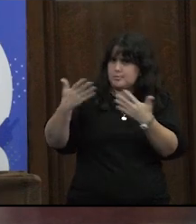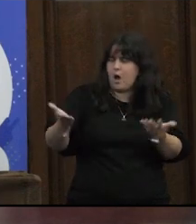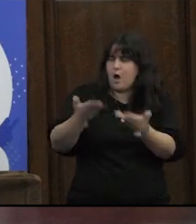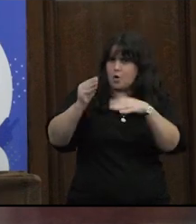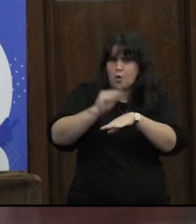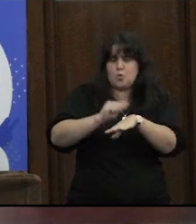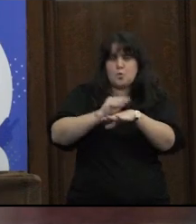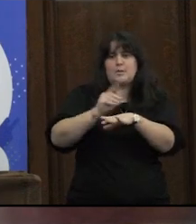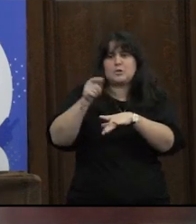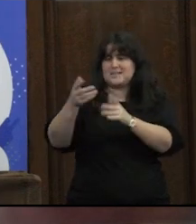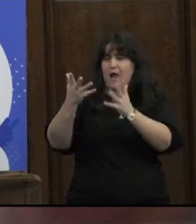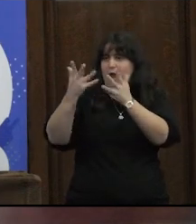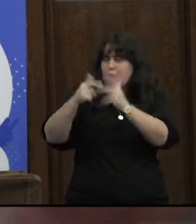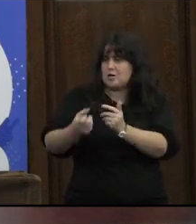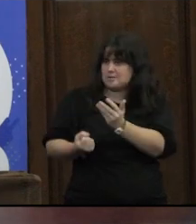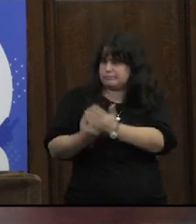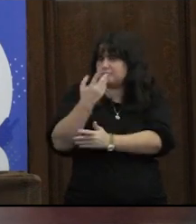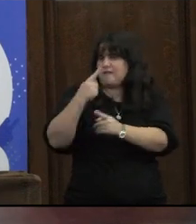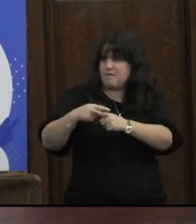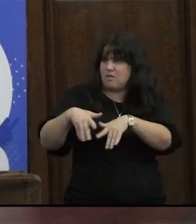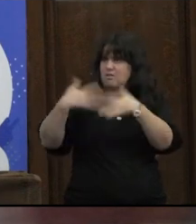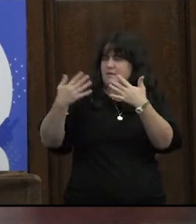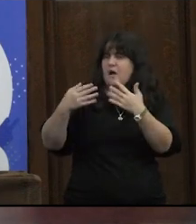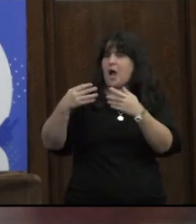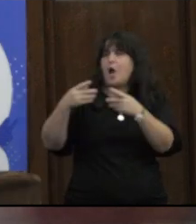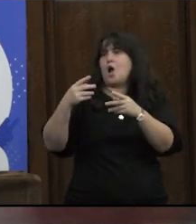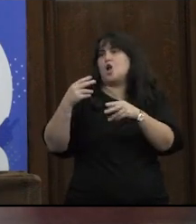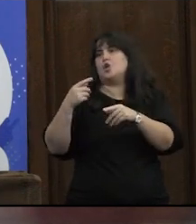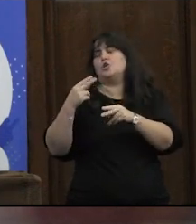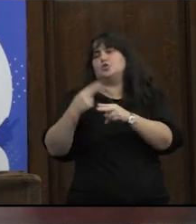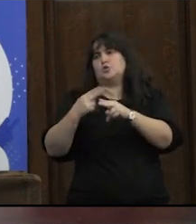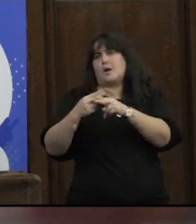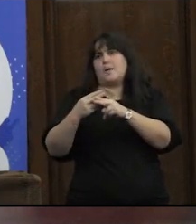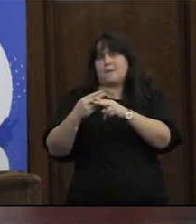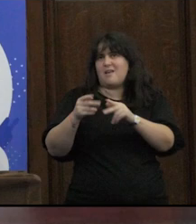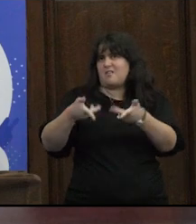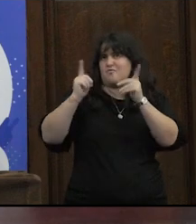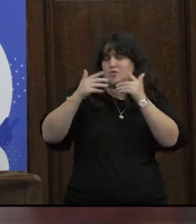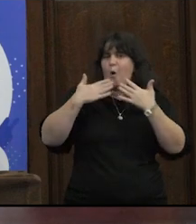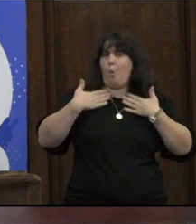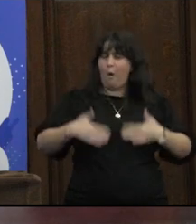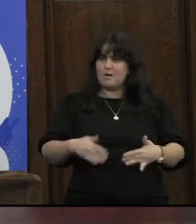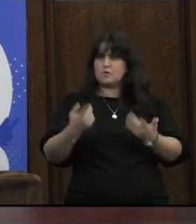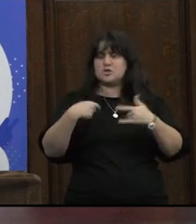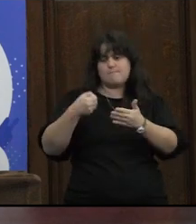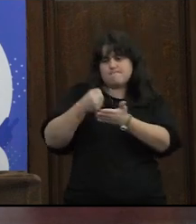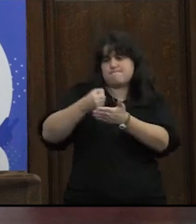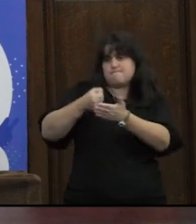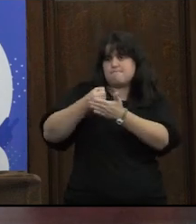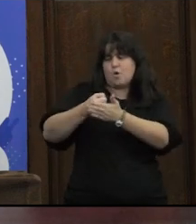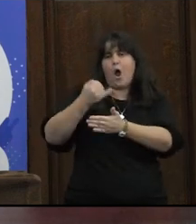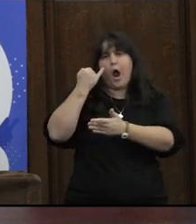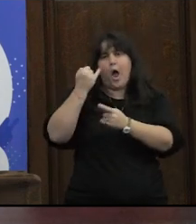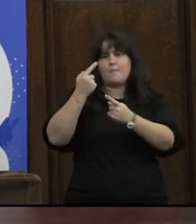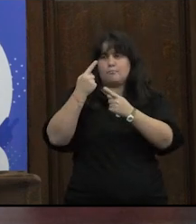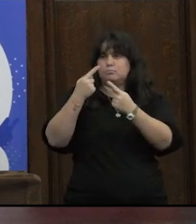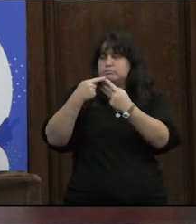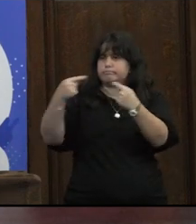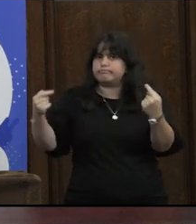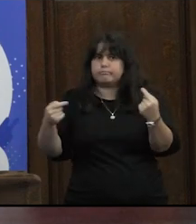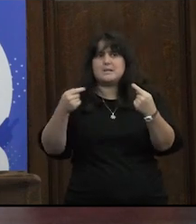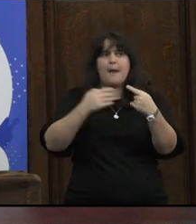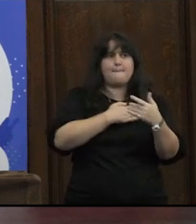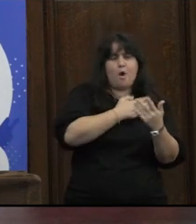producción cultural porque organizaban unos festivales que se llaman el deleite del cuerpo y que entonces eran militantes por el poliámbro amor